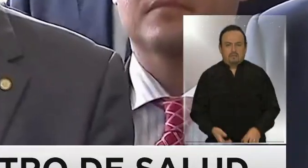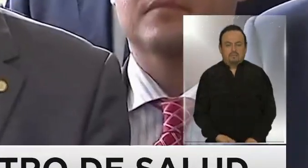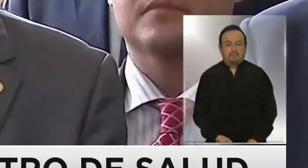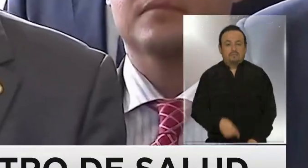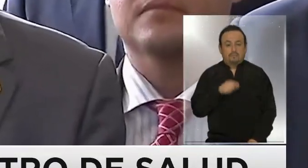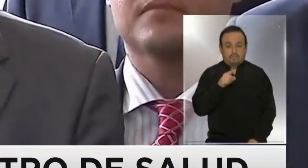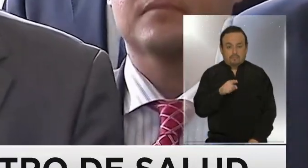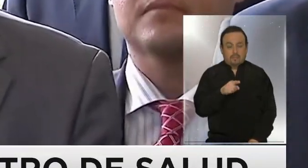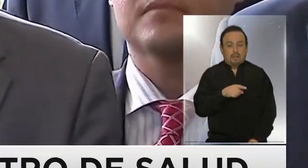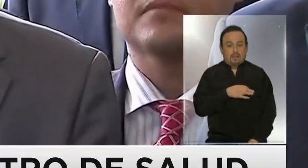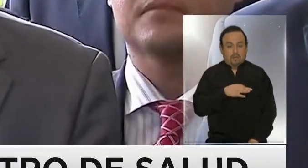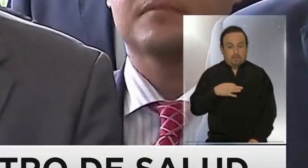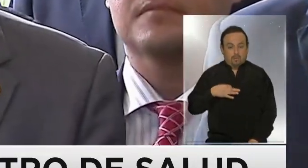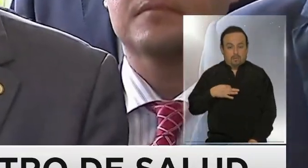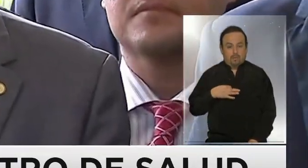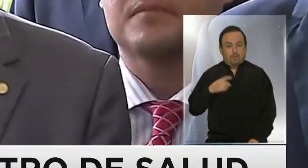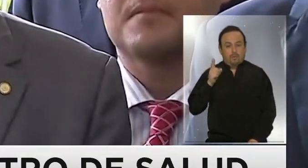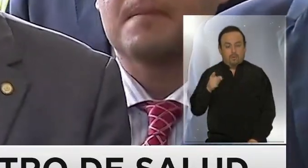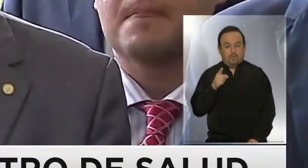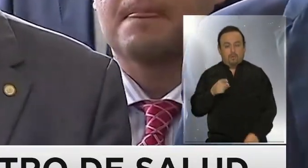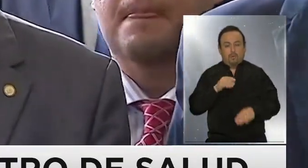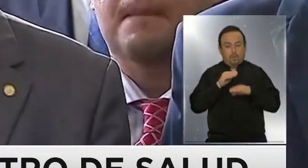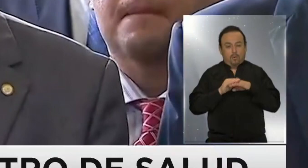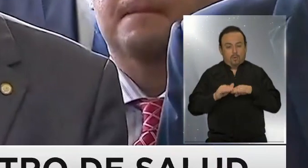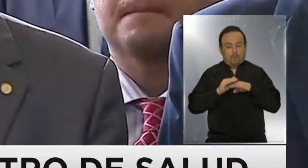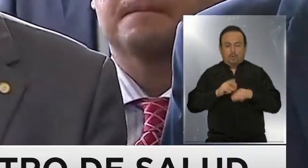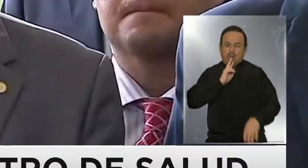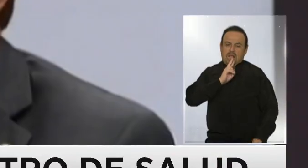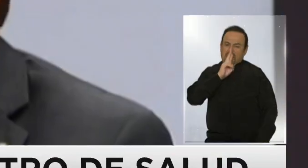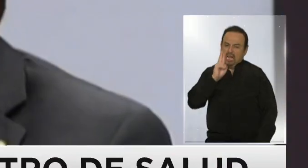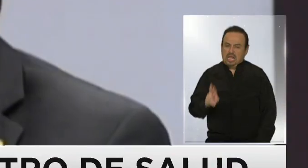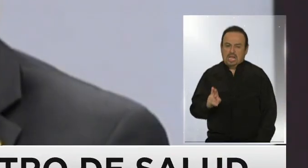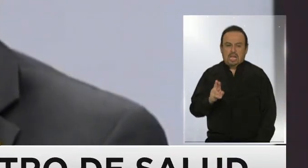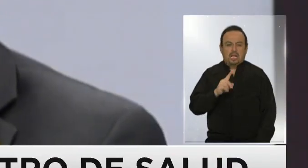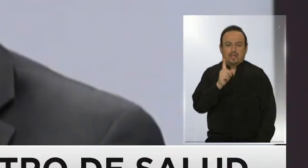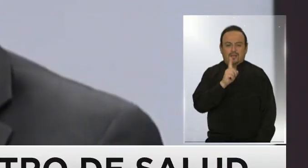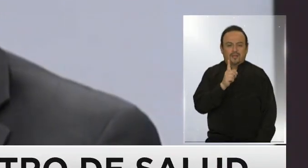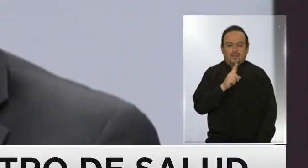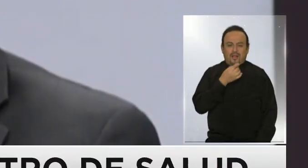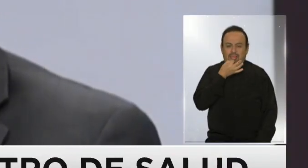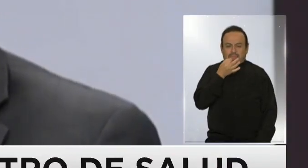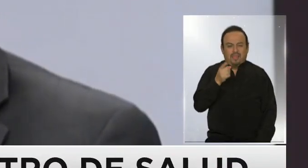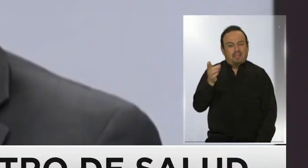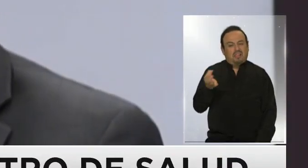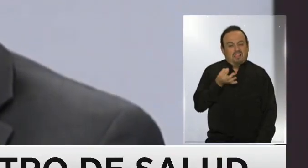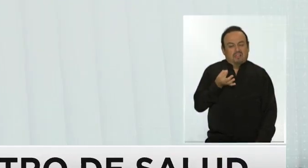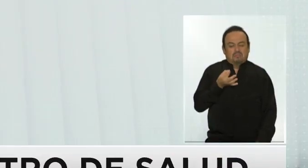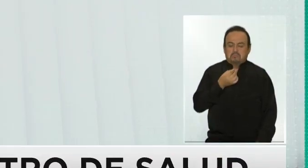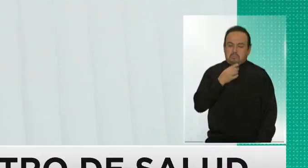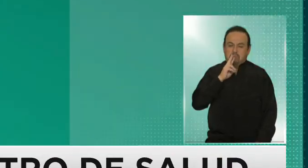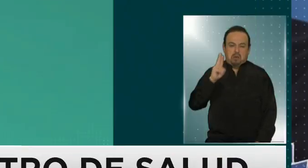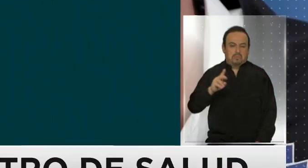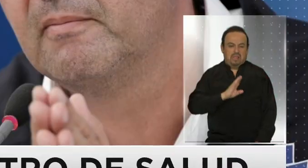Frente al llamado de humildad, el ministro de Salud respondió que no se referiría a sus declaraciones.